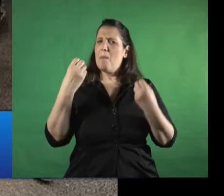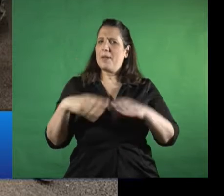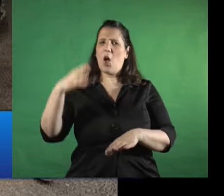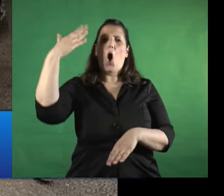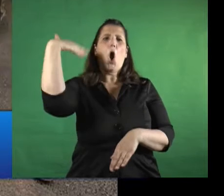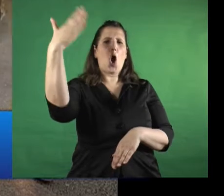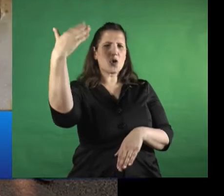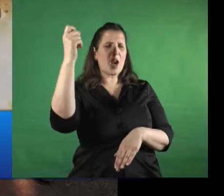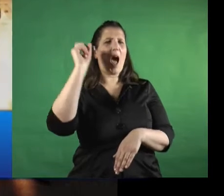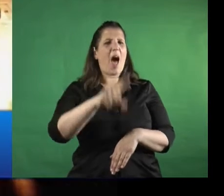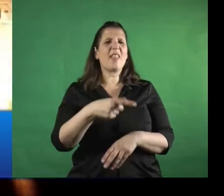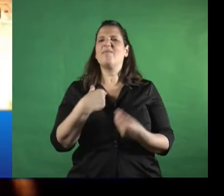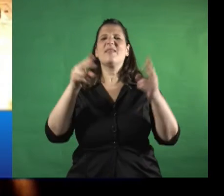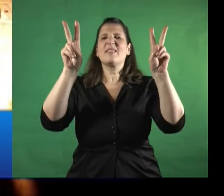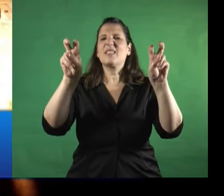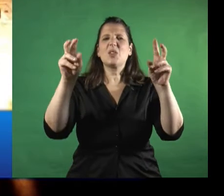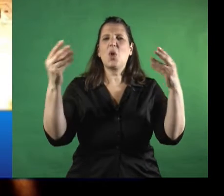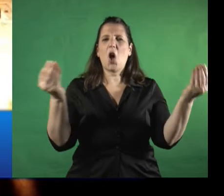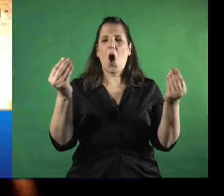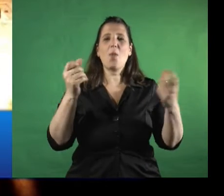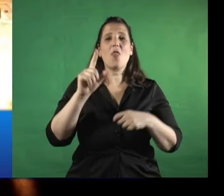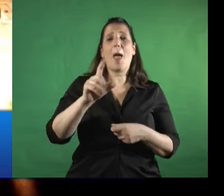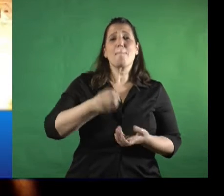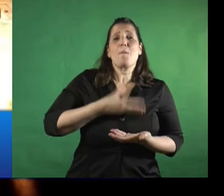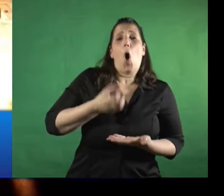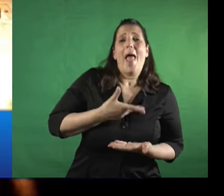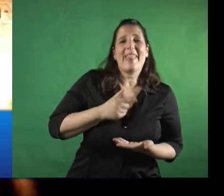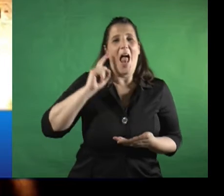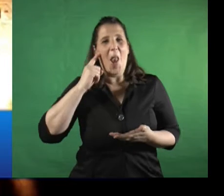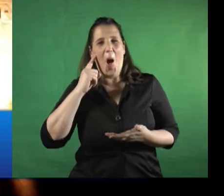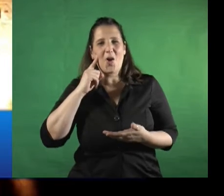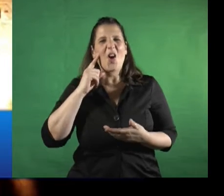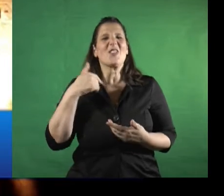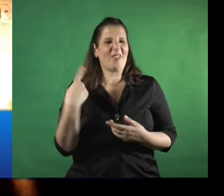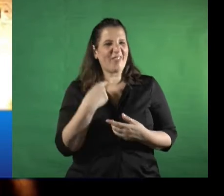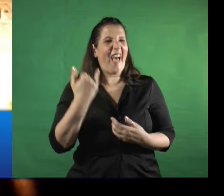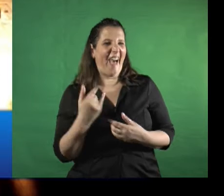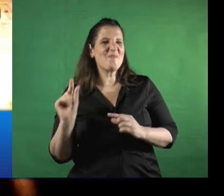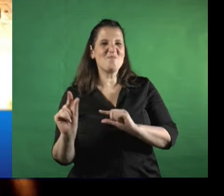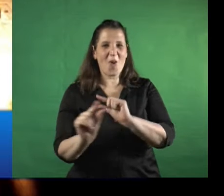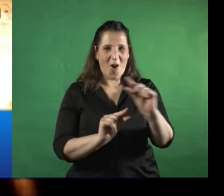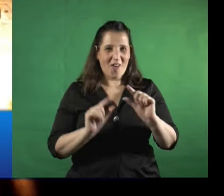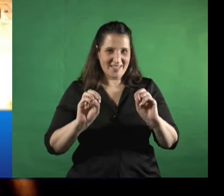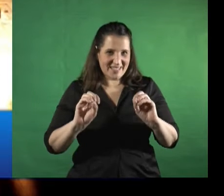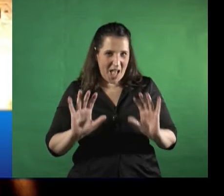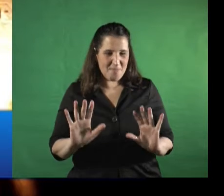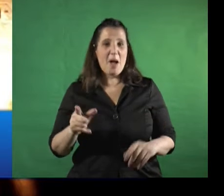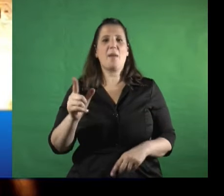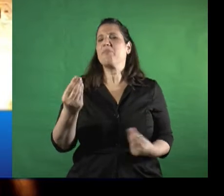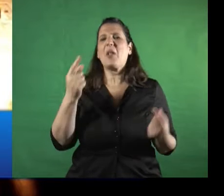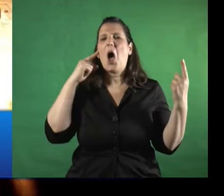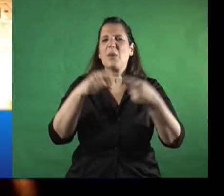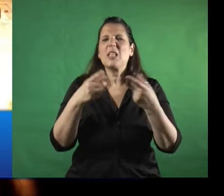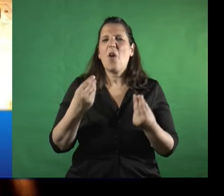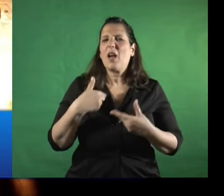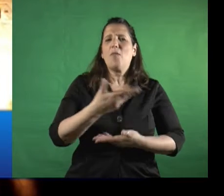mental llamadas de Poetas y Locos Todos Tenemos un Poco, destinadas a usuarios de la red de servicios de salud mental,